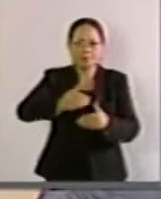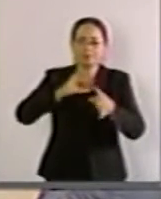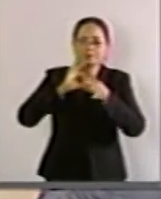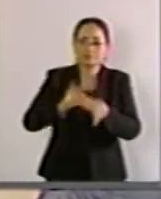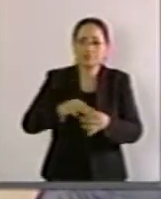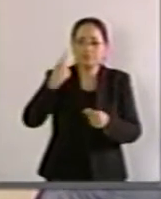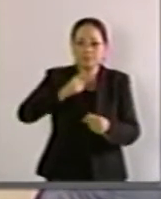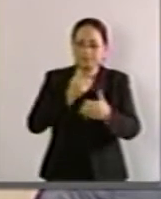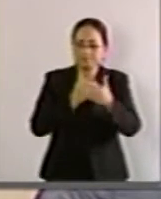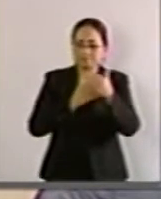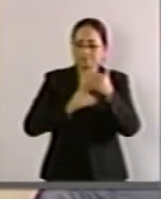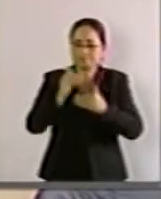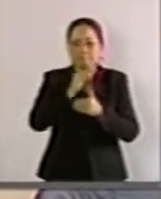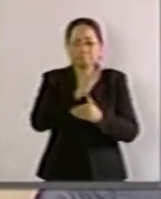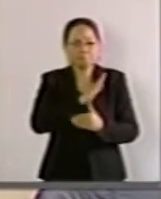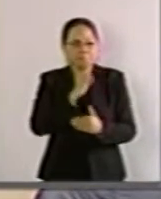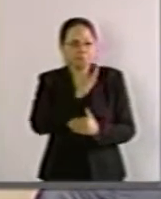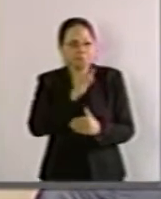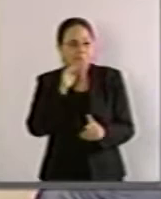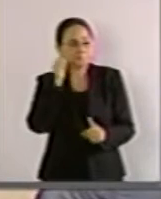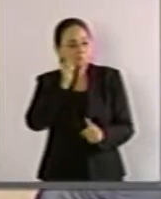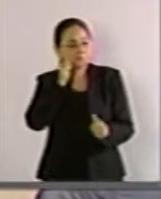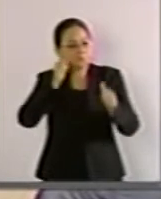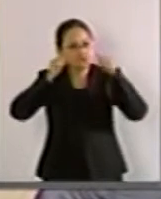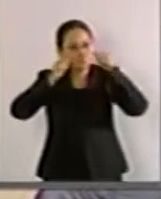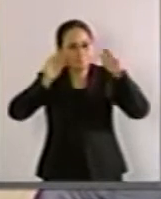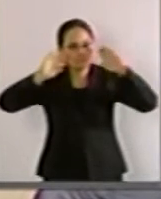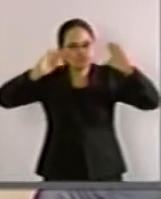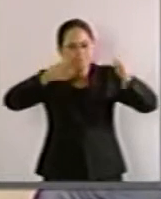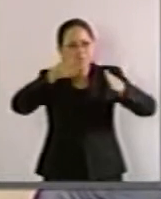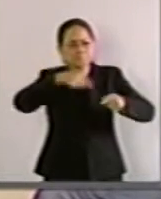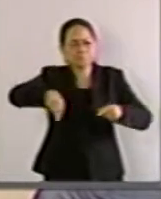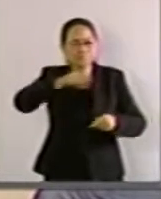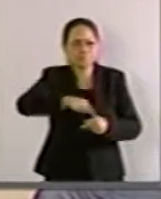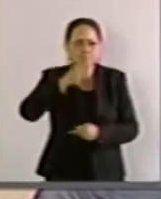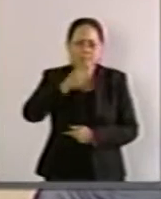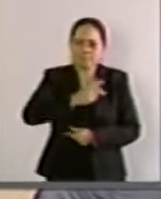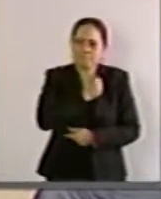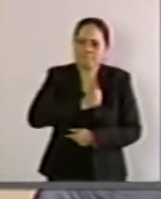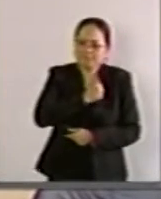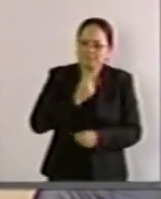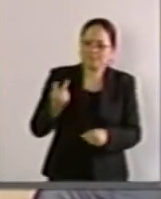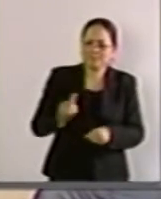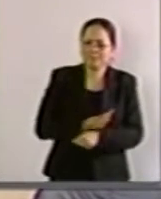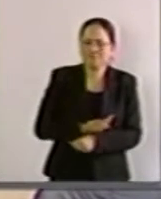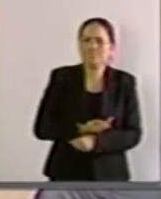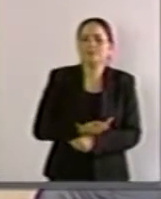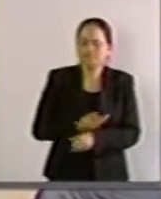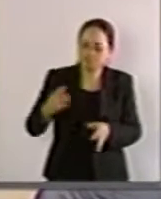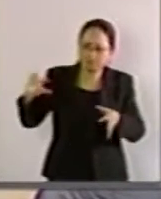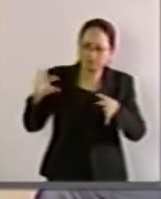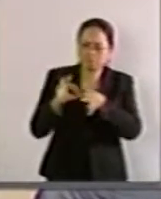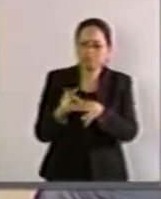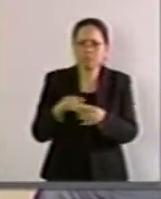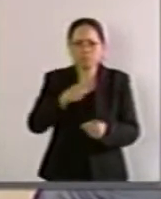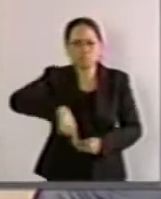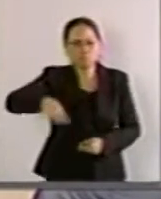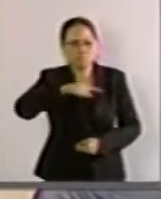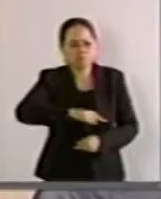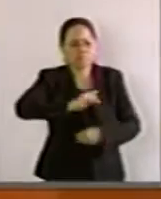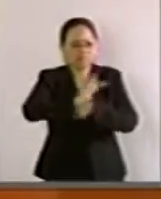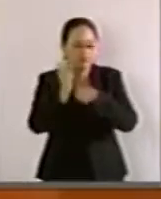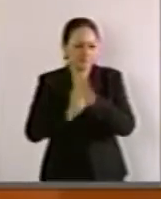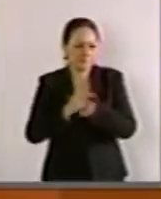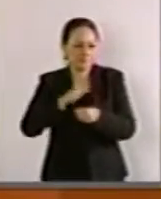progresivos, atendiendo una realidad que es lamentable y en la cual está inmerso todo nuestro